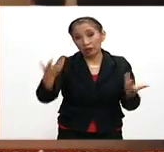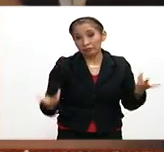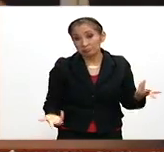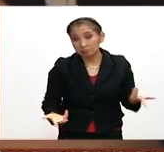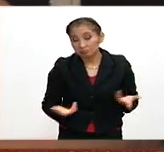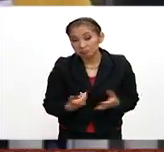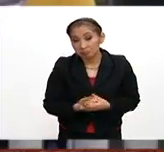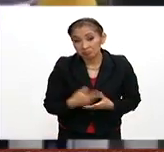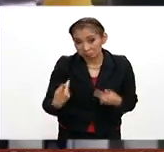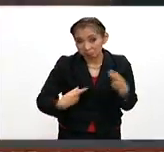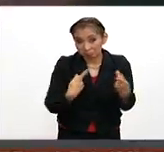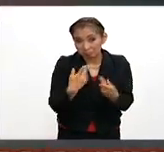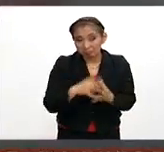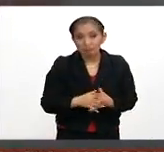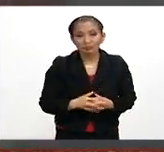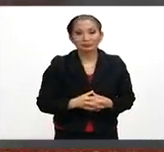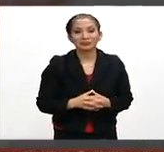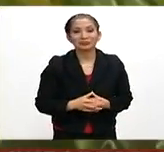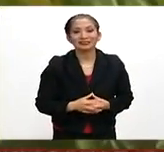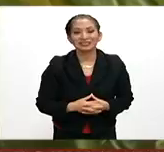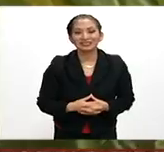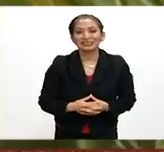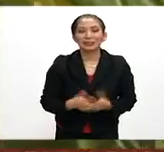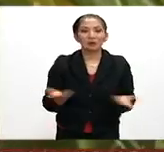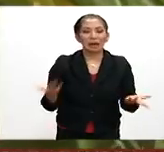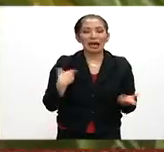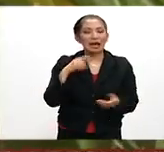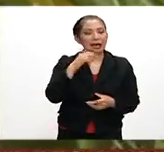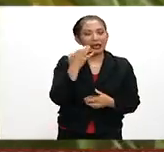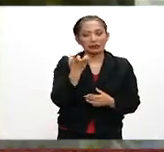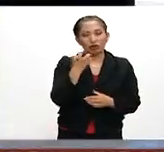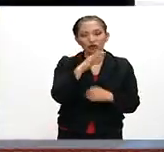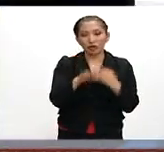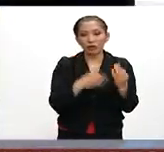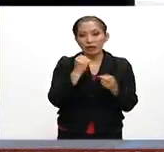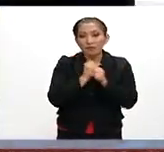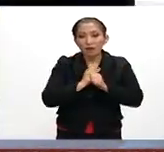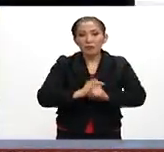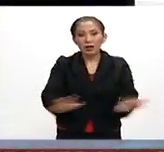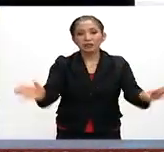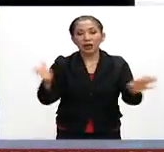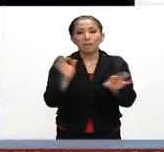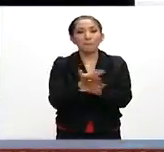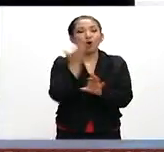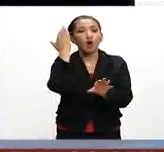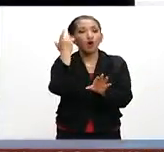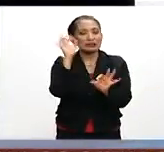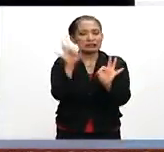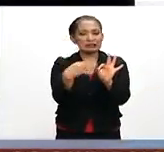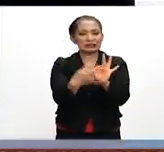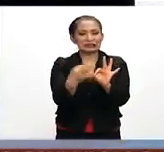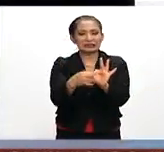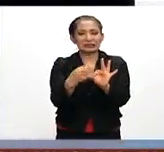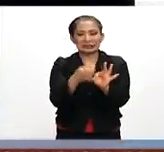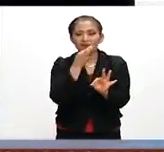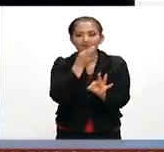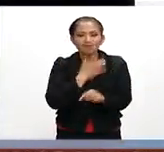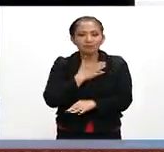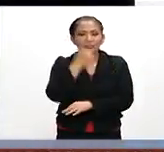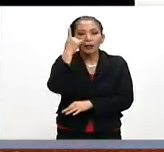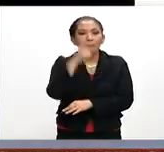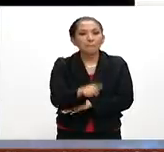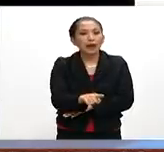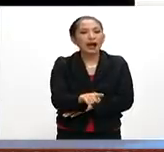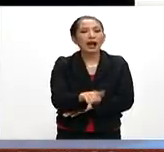pregunta? Pues sería todo. Yo creo que la información es bastante pertinente que usted nos da, maestra,